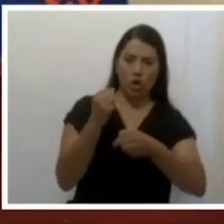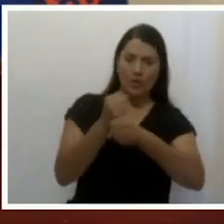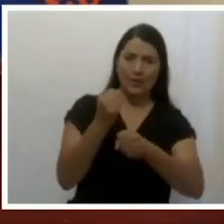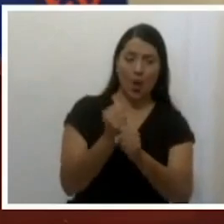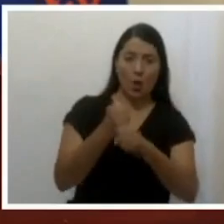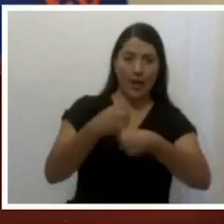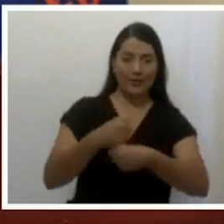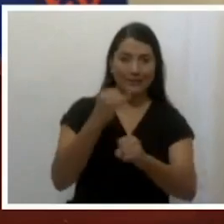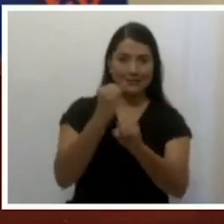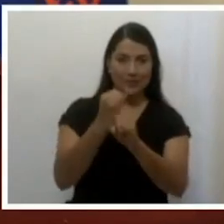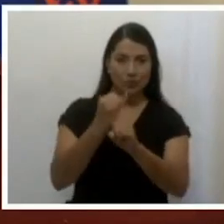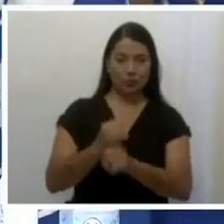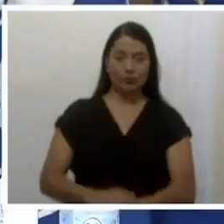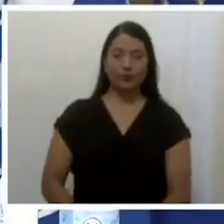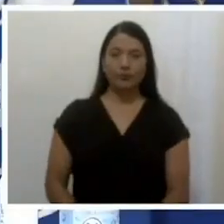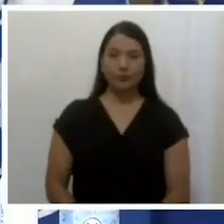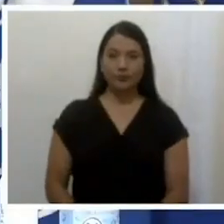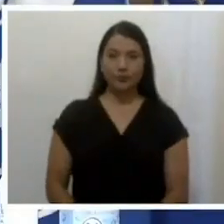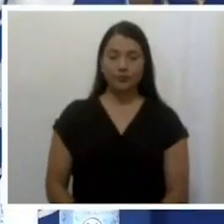institución.